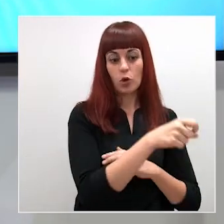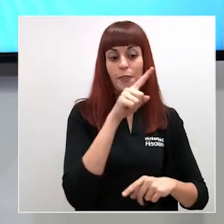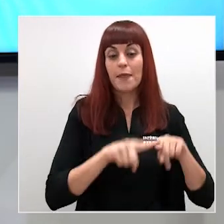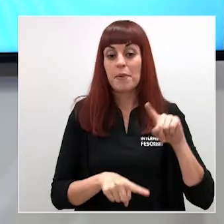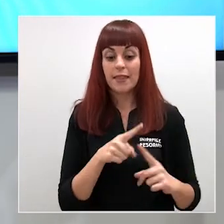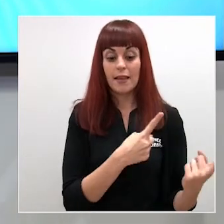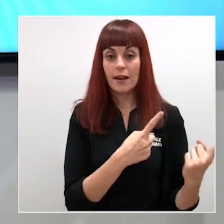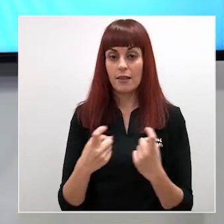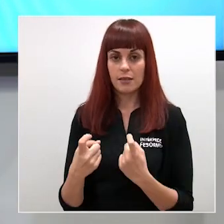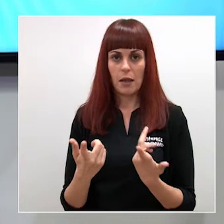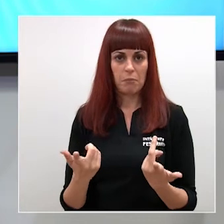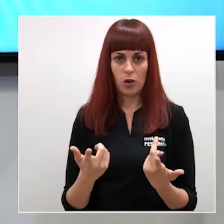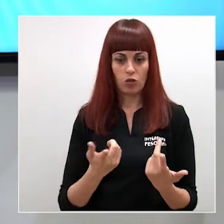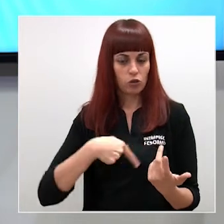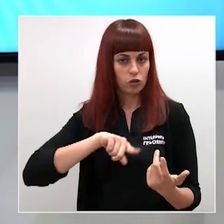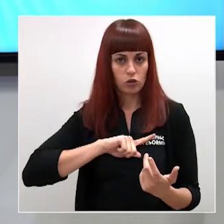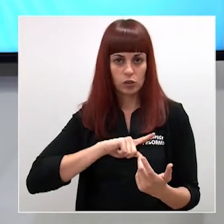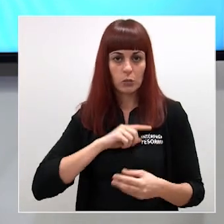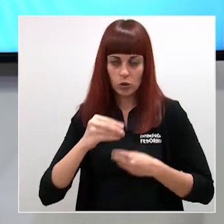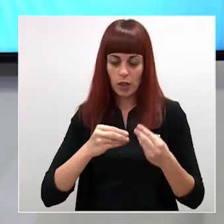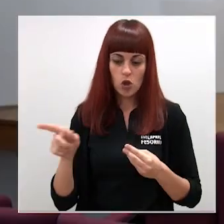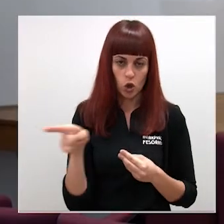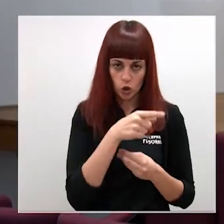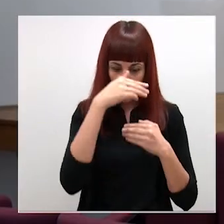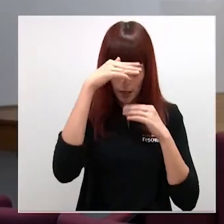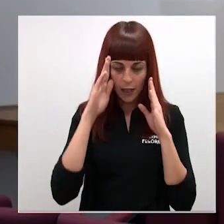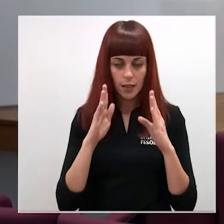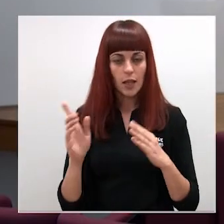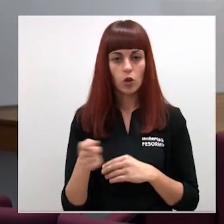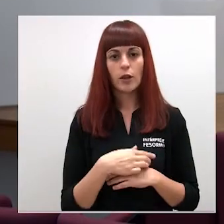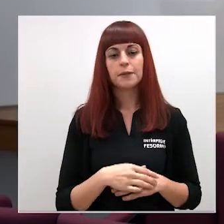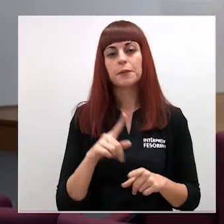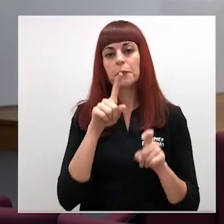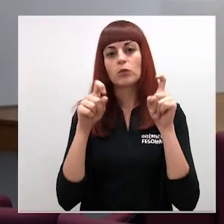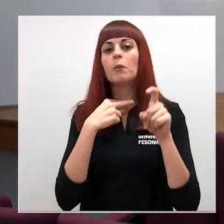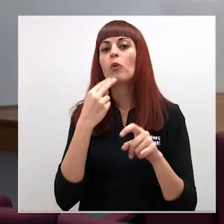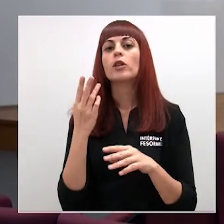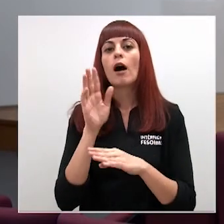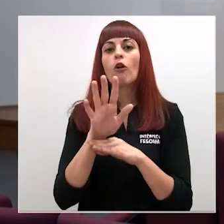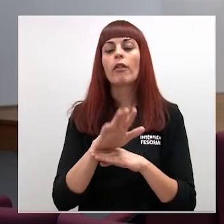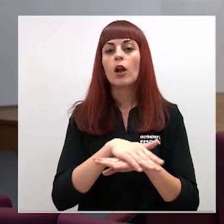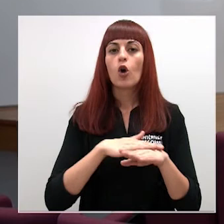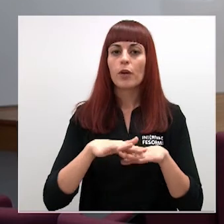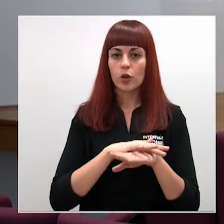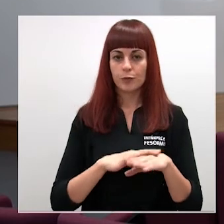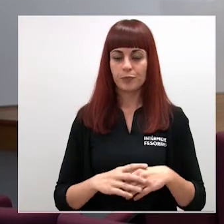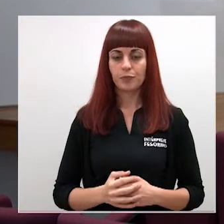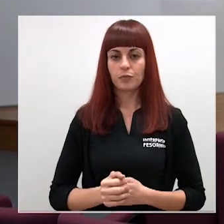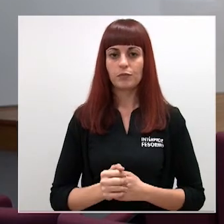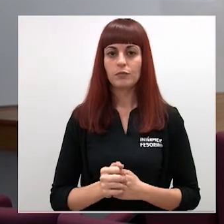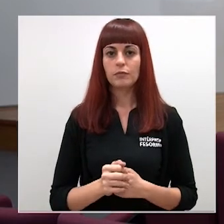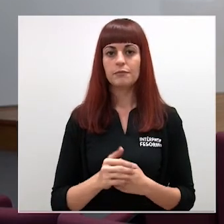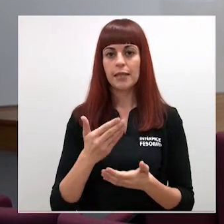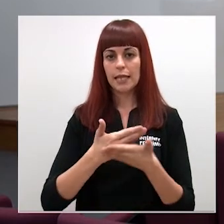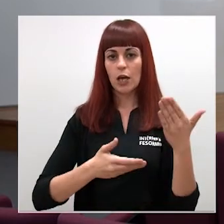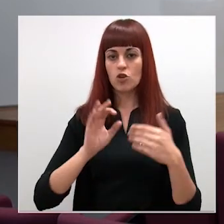pero prácticamente en todas estamos ahora mismo actuando pregunta para la portavoz del gobierno y consejera del diario La Verdad